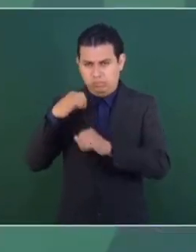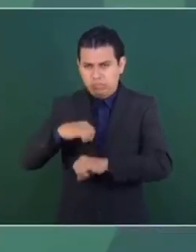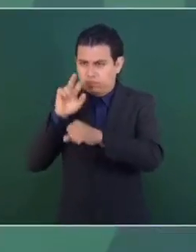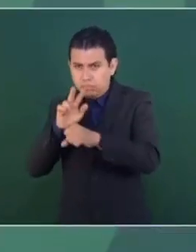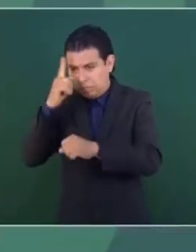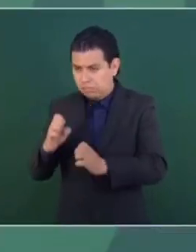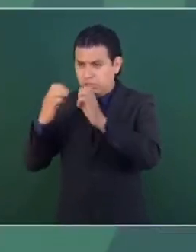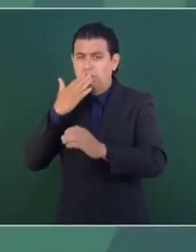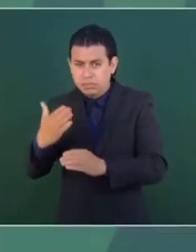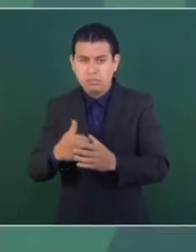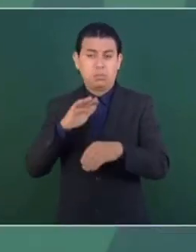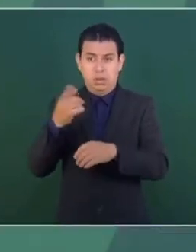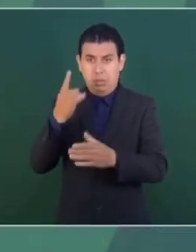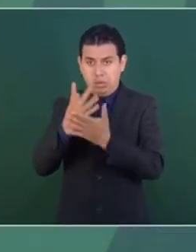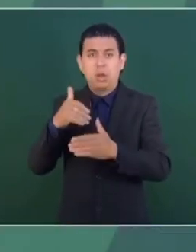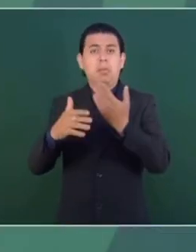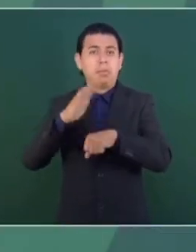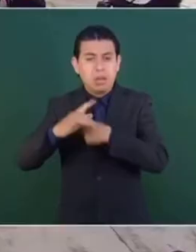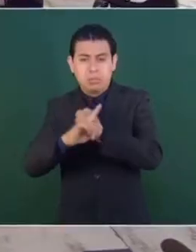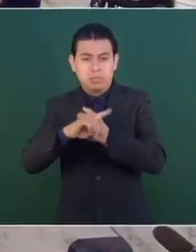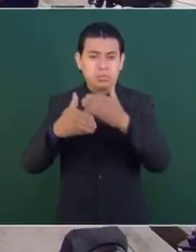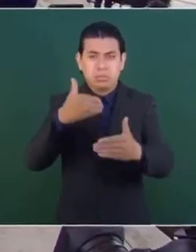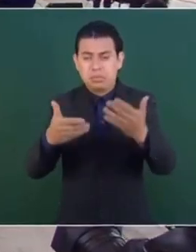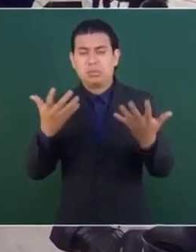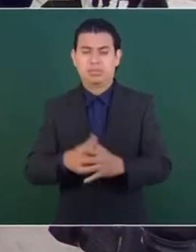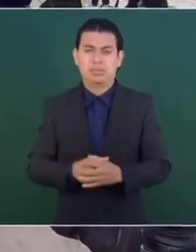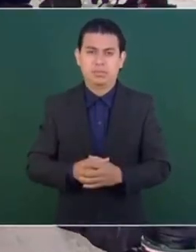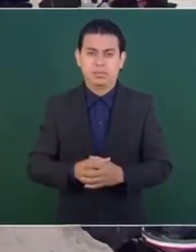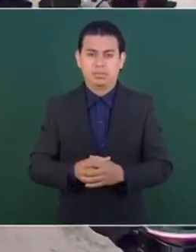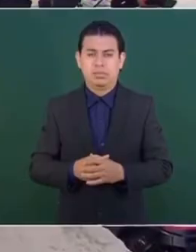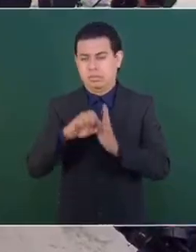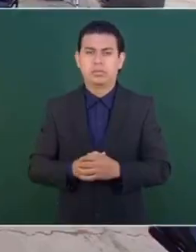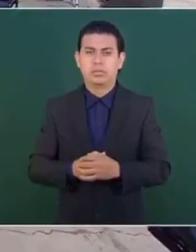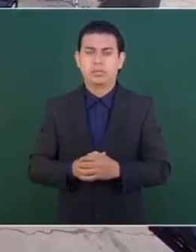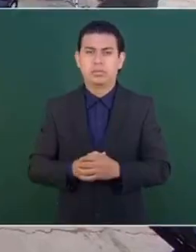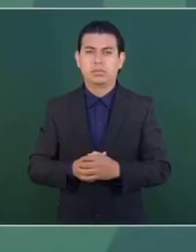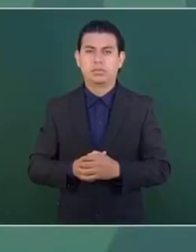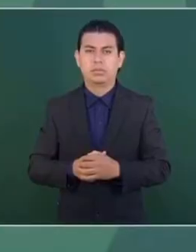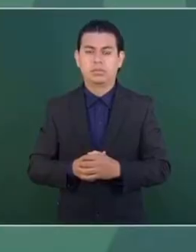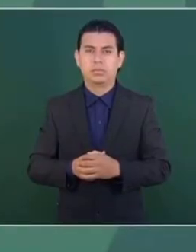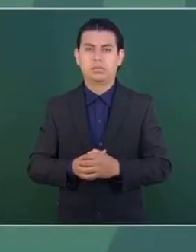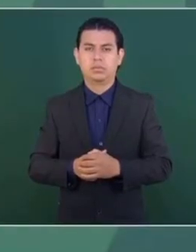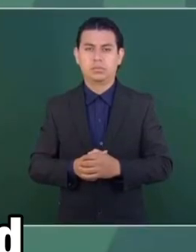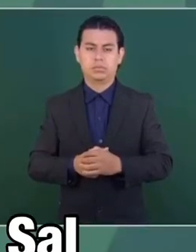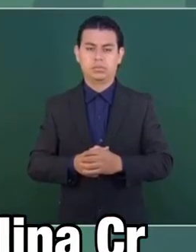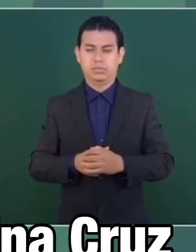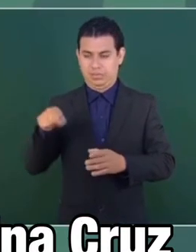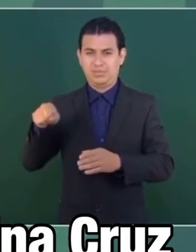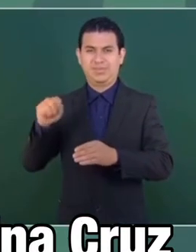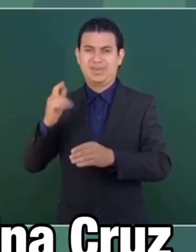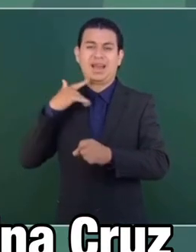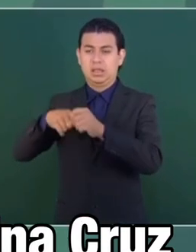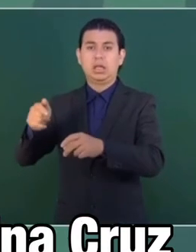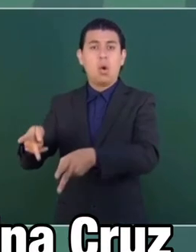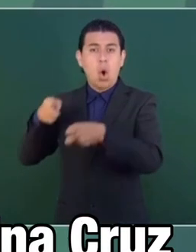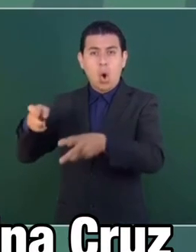Y todavía hay problemas. Por ejemplo, ya en el año pasado, creo, hubo un robo en la refinería.